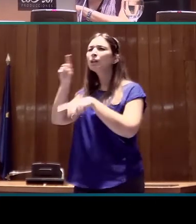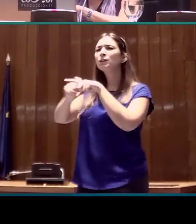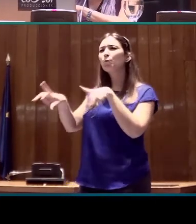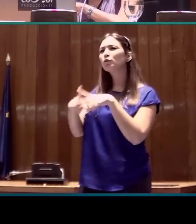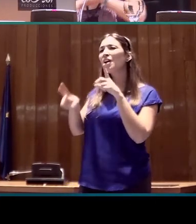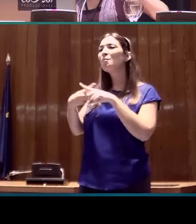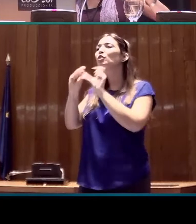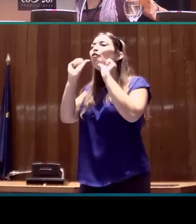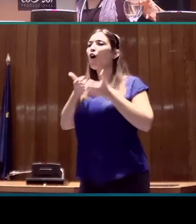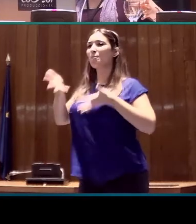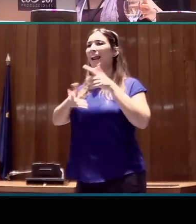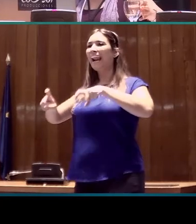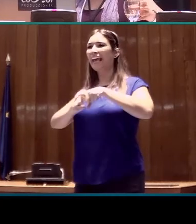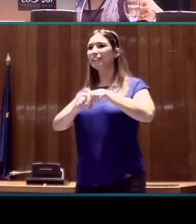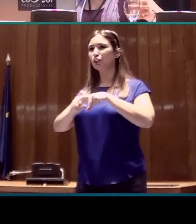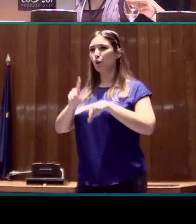registro.